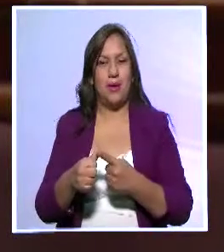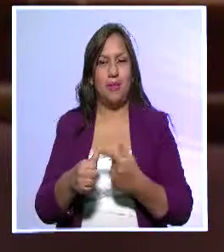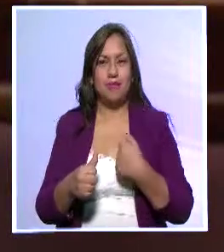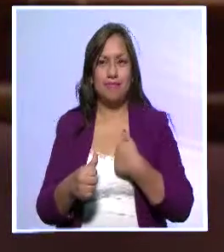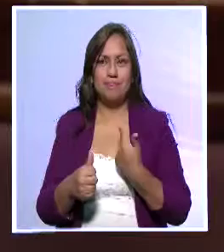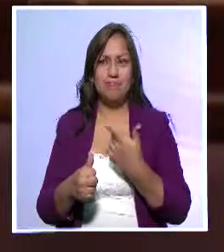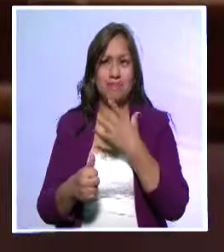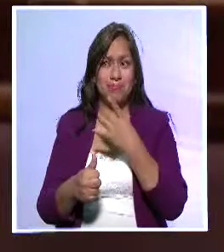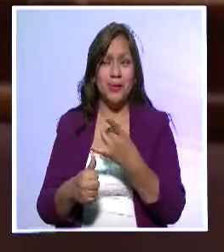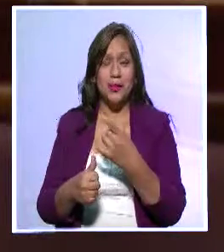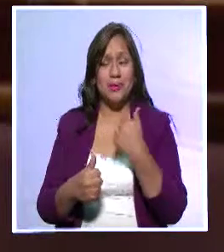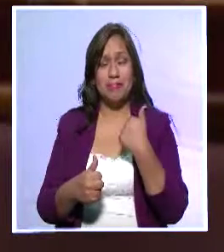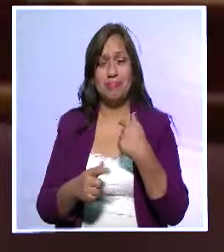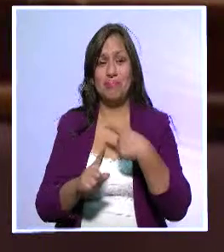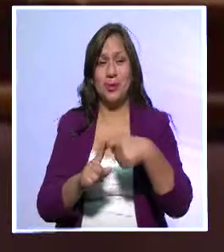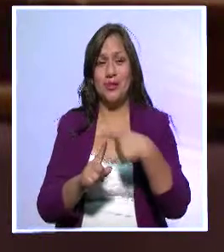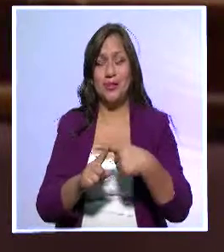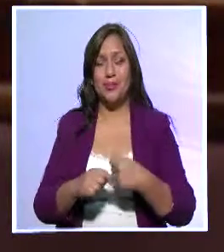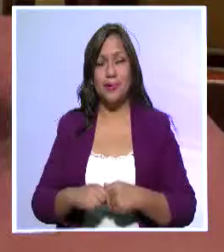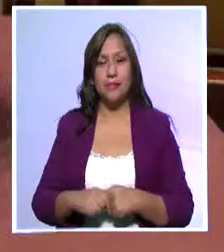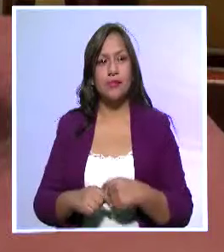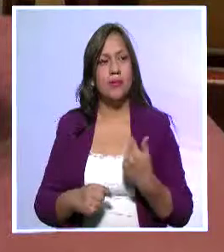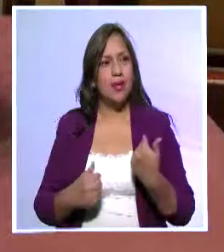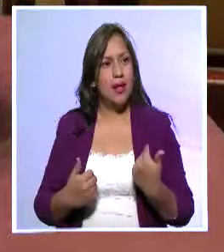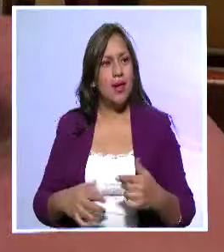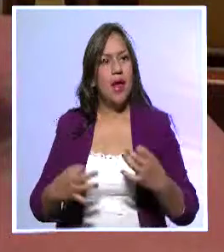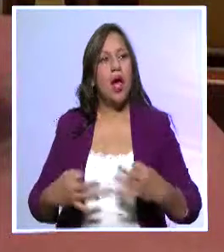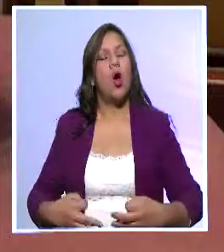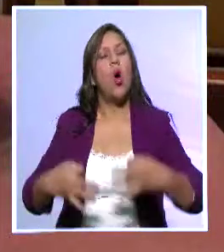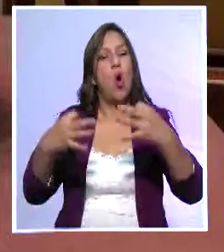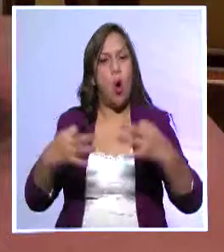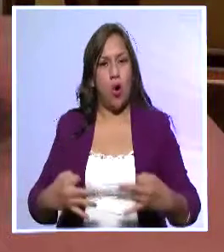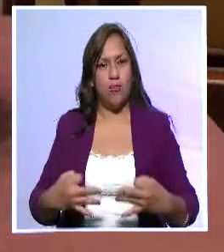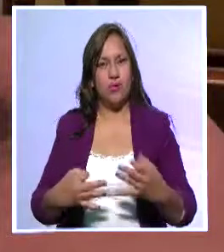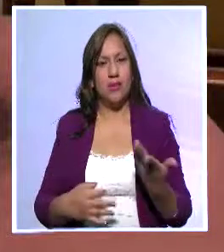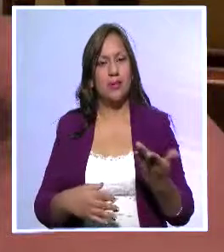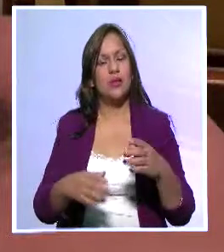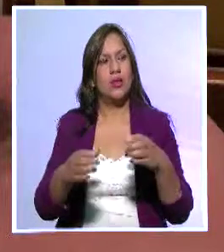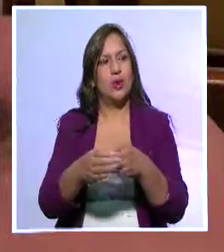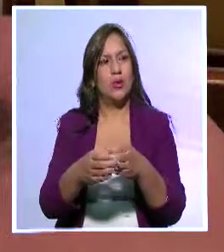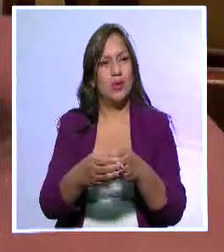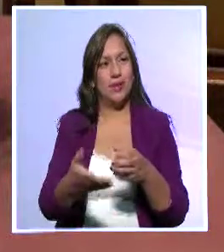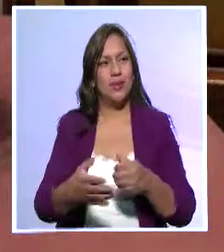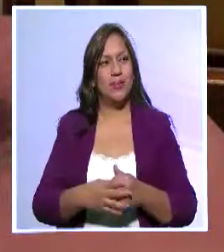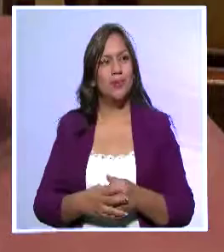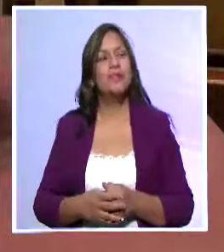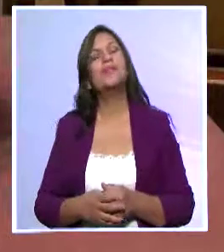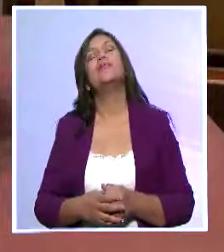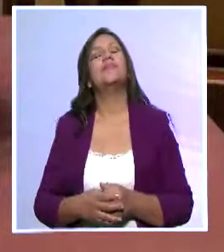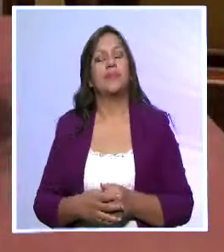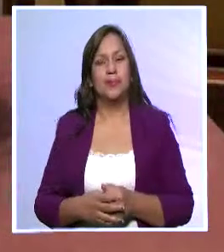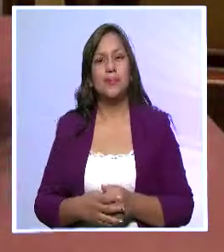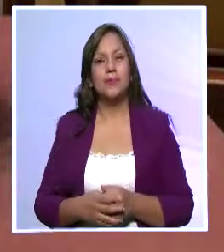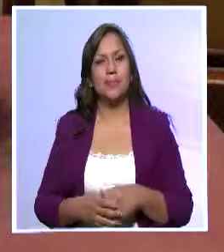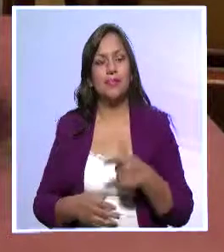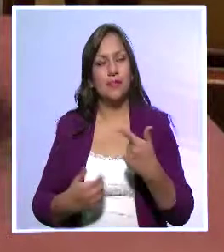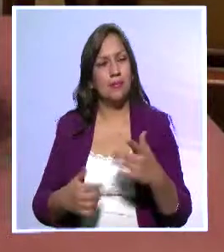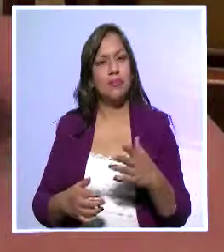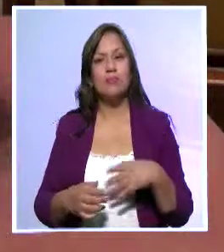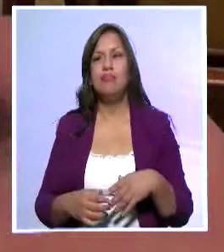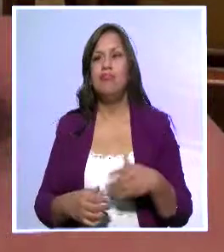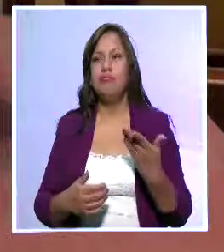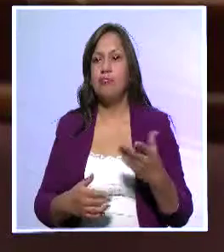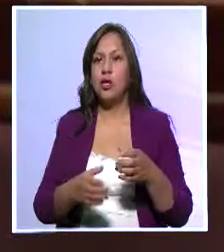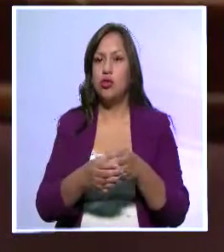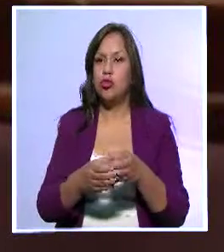diría que bastante exitoso. Que es como una presentación ya formal de esta asociación. Exactamente, ha sido la presentación de nuestra organización ante